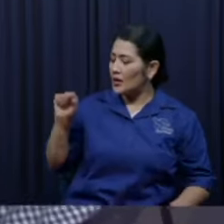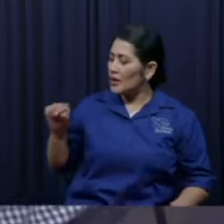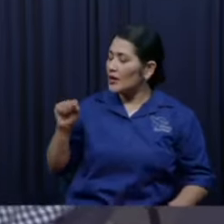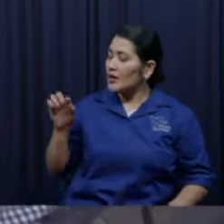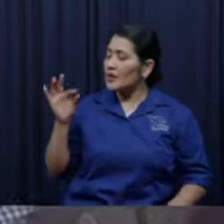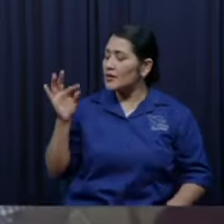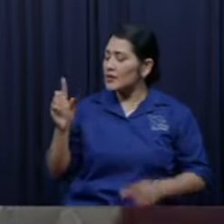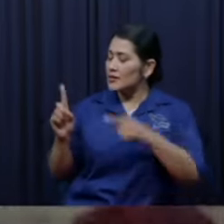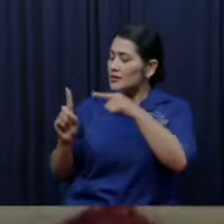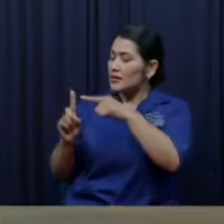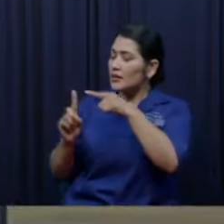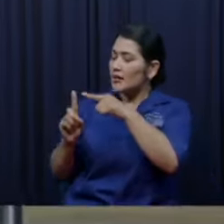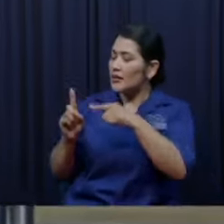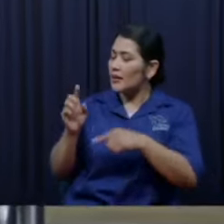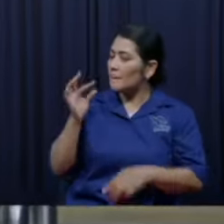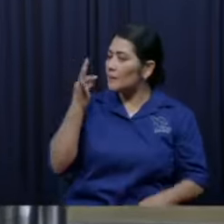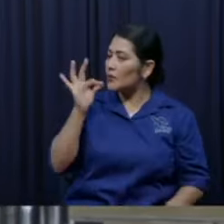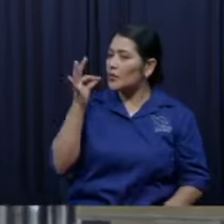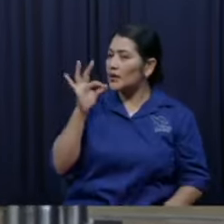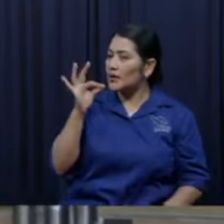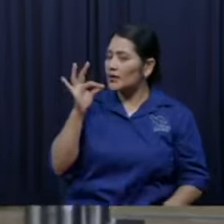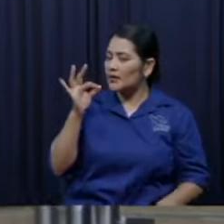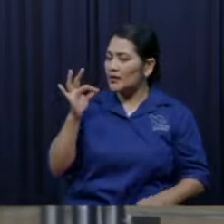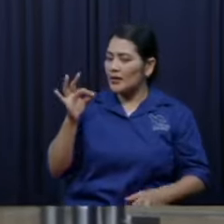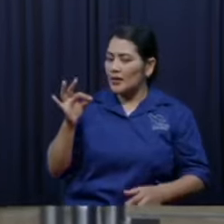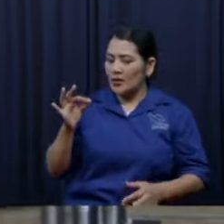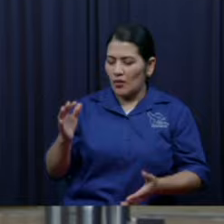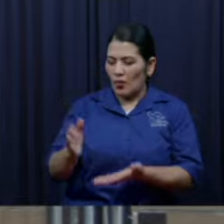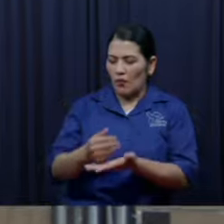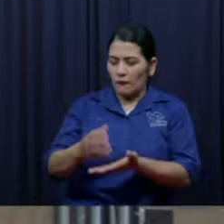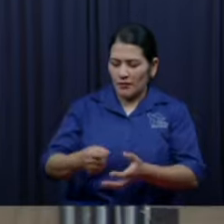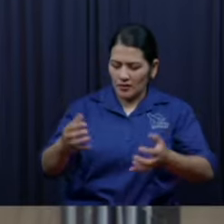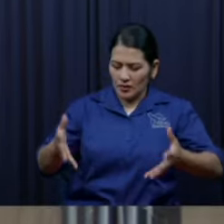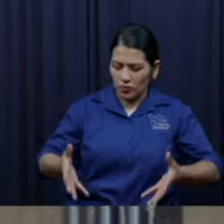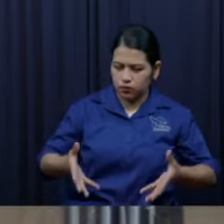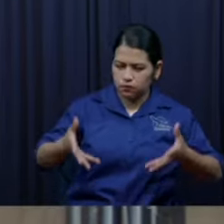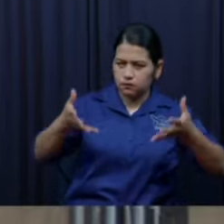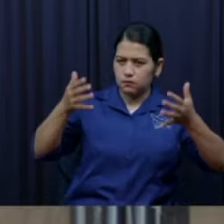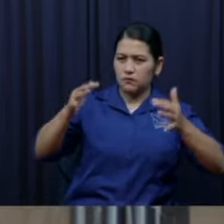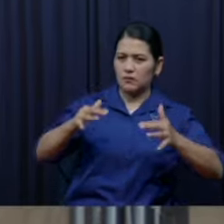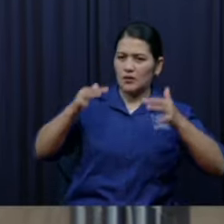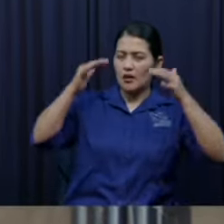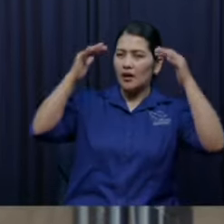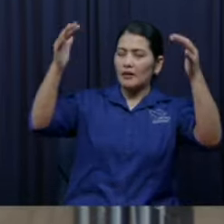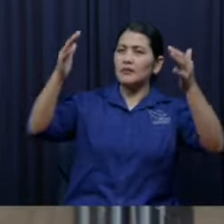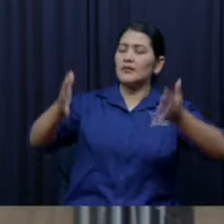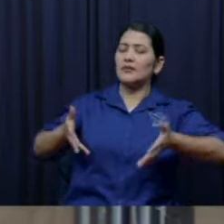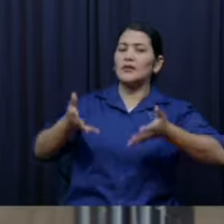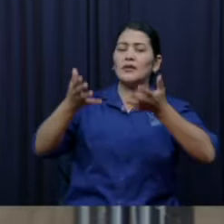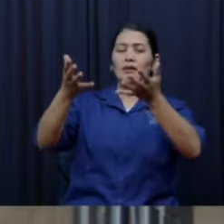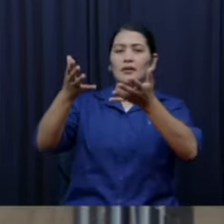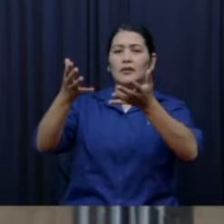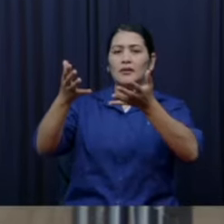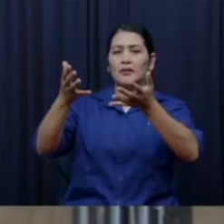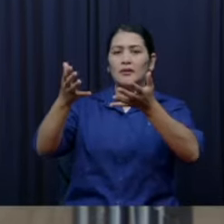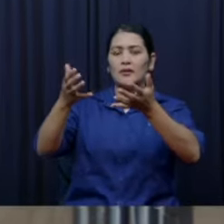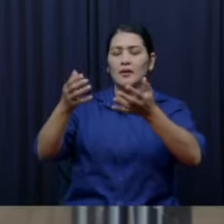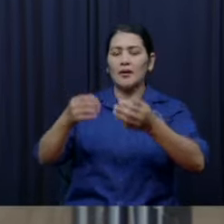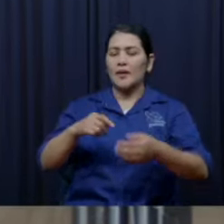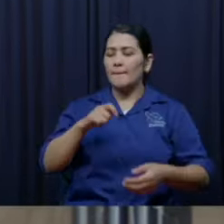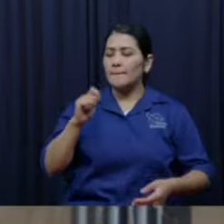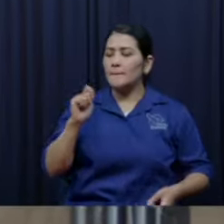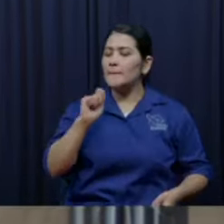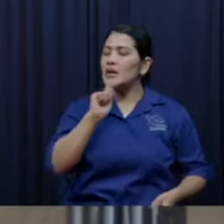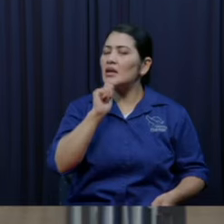¿no? ¿verdad que es lo que les estoy contando cómo lo catalogaría? pónganle una etiqueta a eso